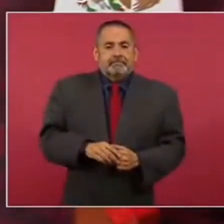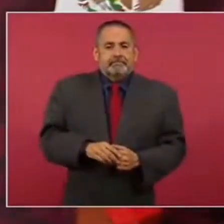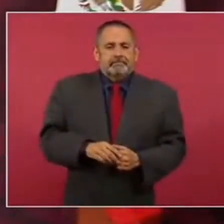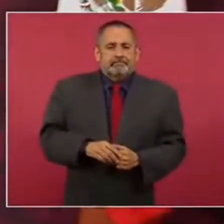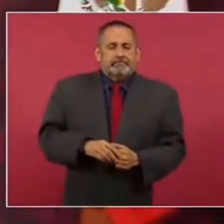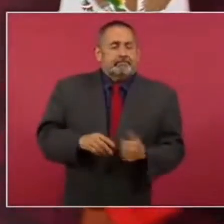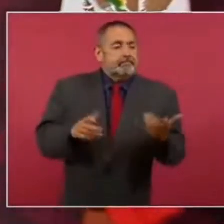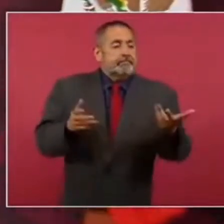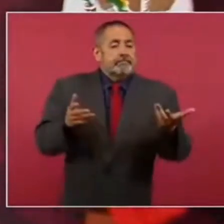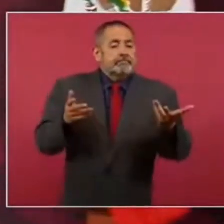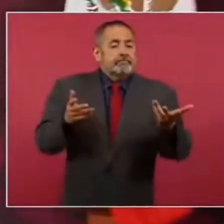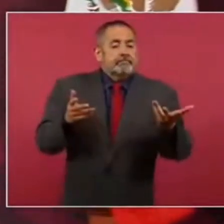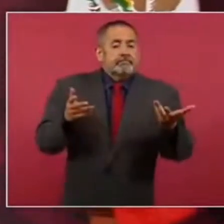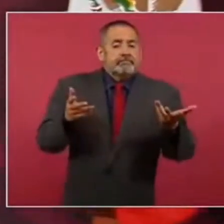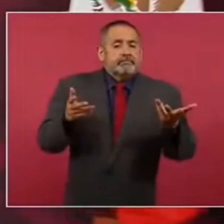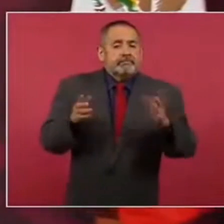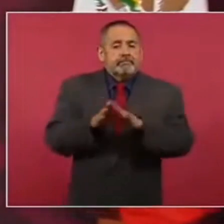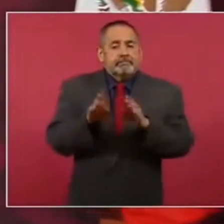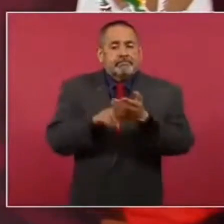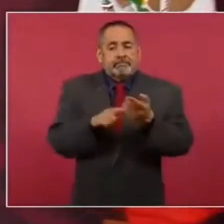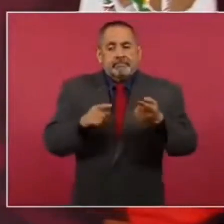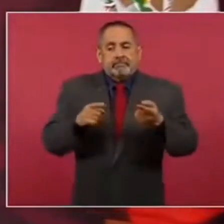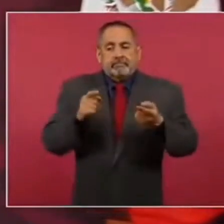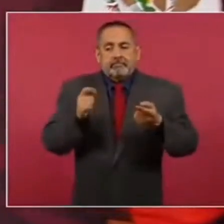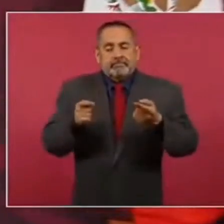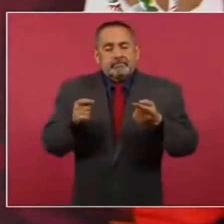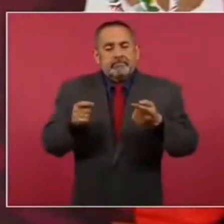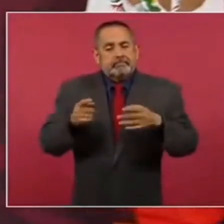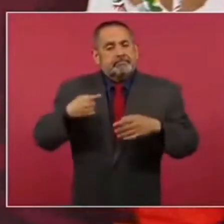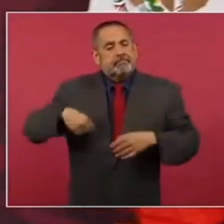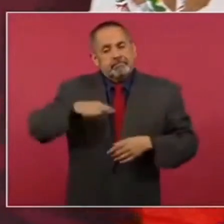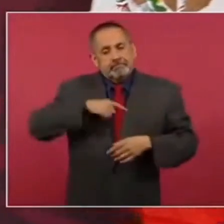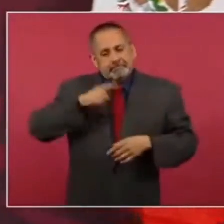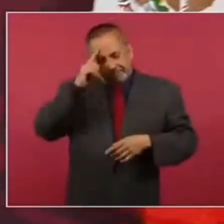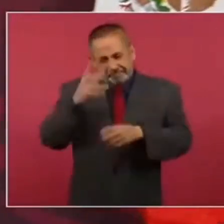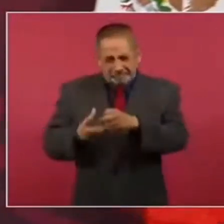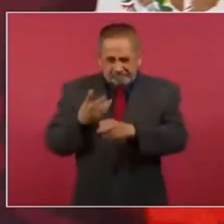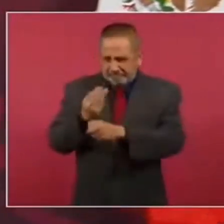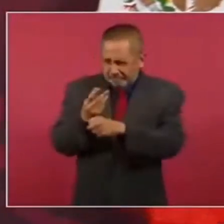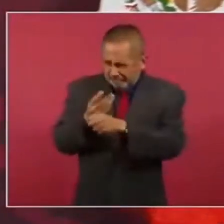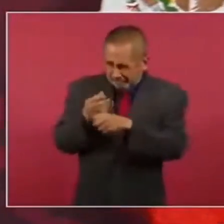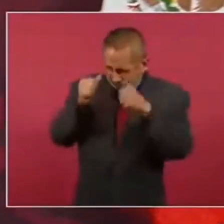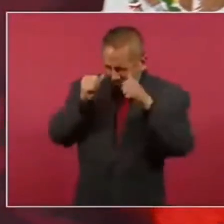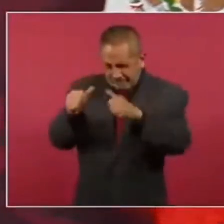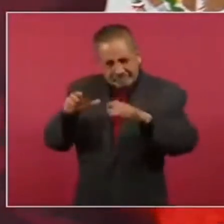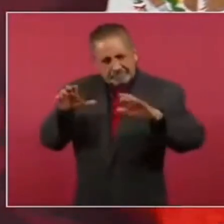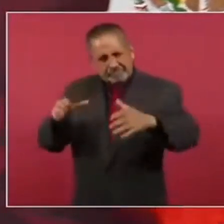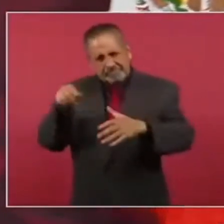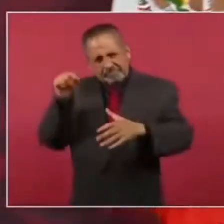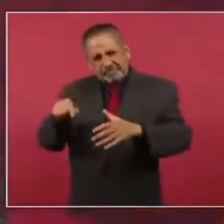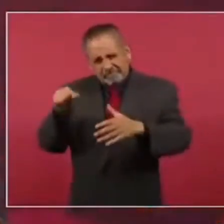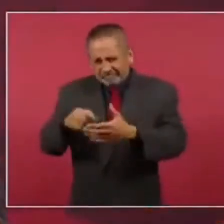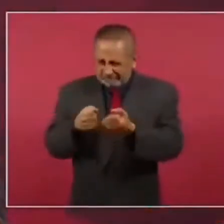Entonces, vamos a reforzar esta campaña